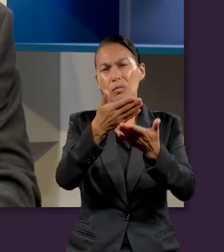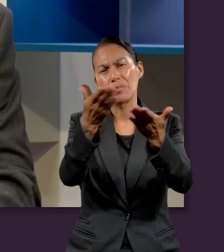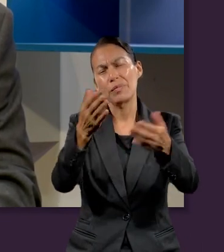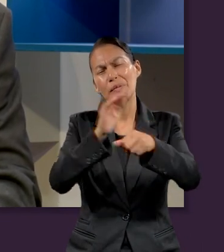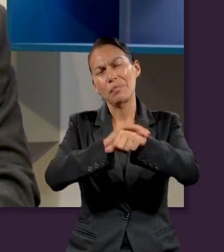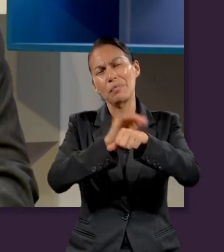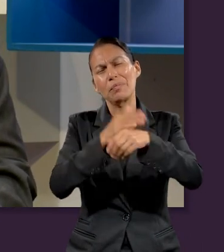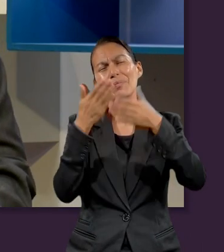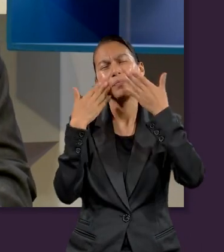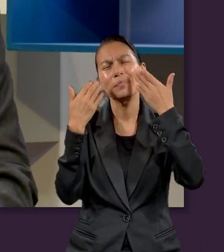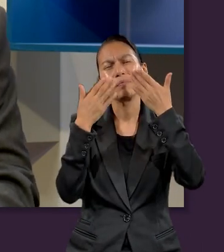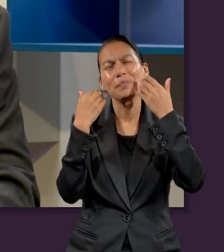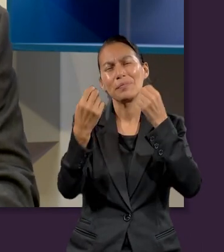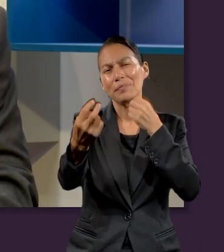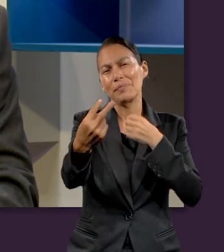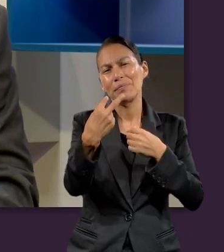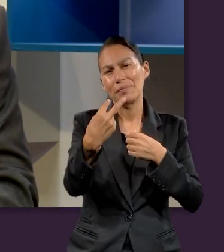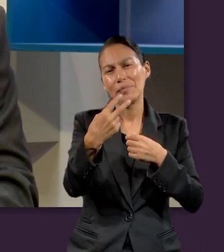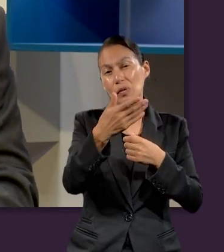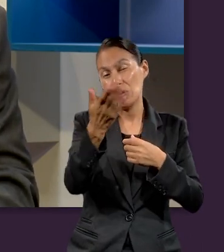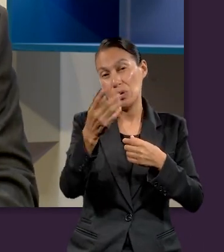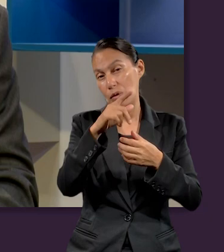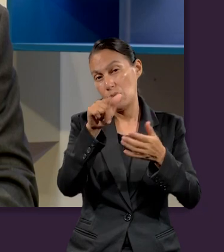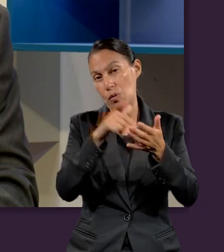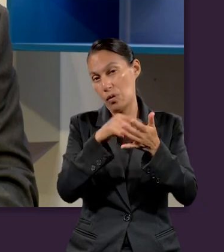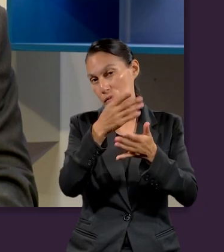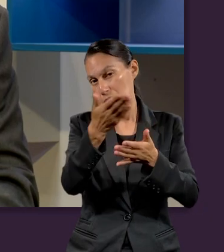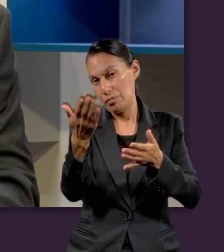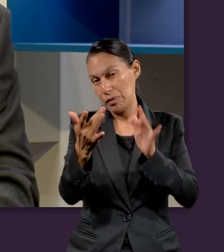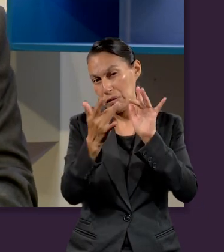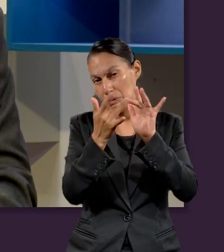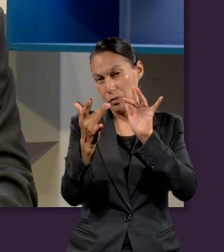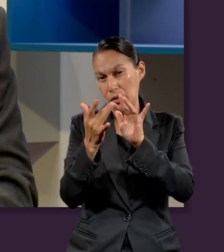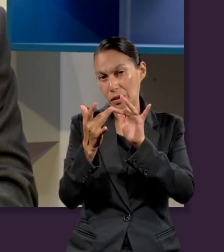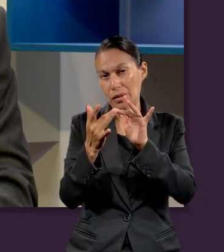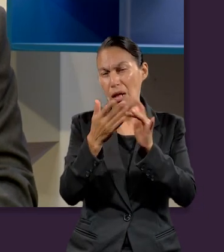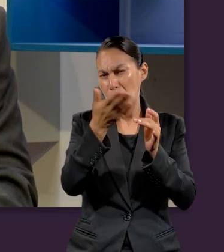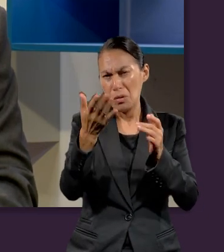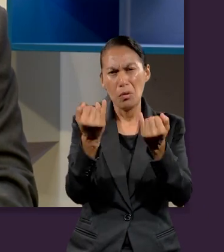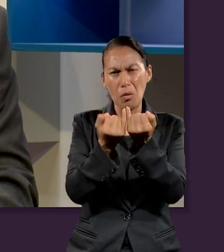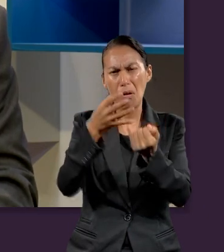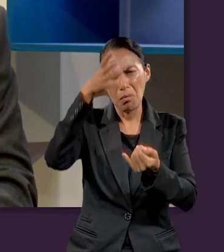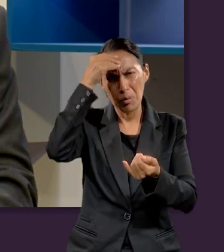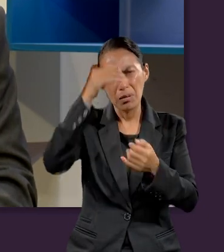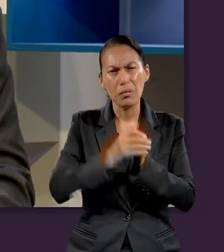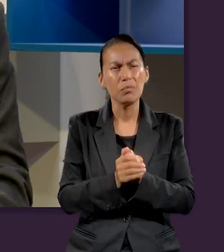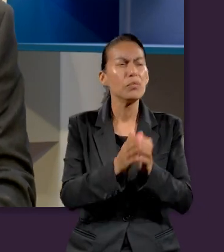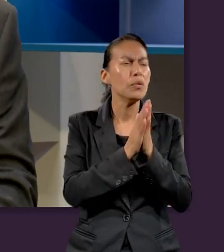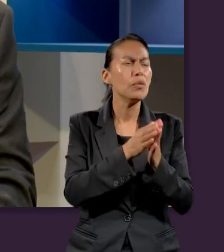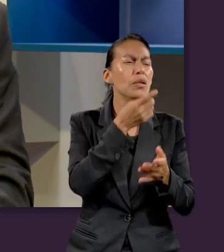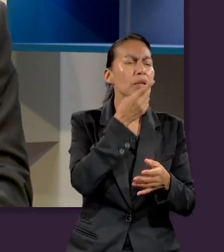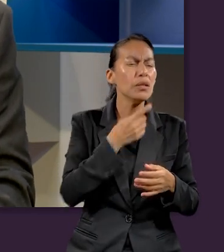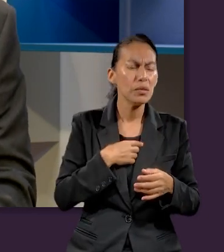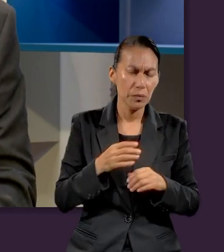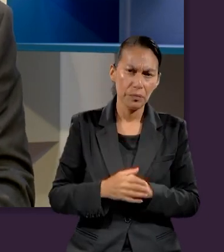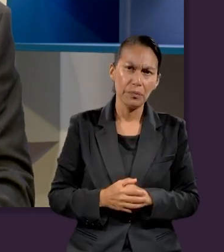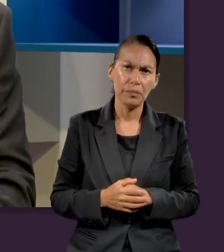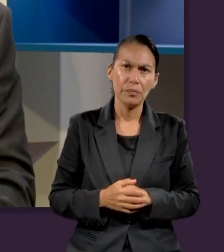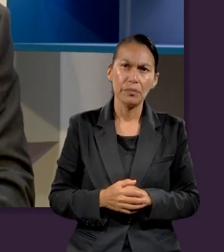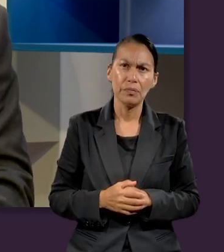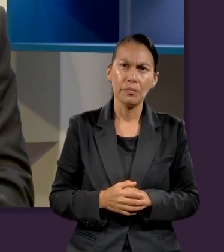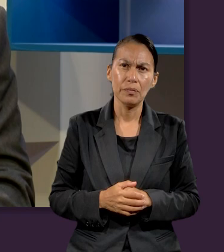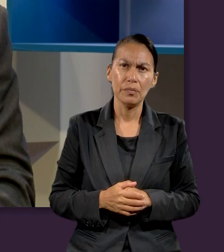enseñanza para todos nuestros amables televidentes, donde quieren que ustedes nos están sintonizando. Dinos, Ochea.